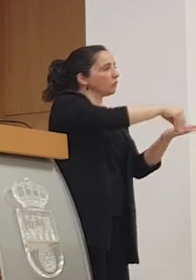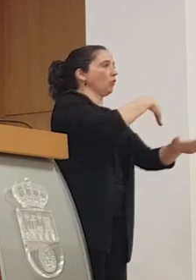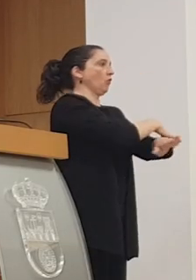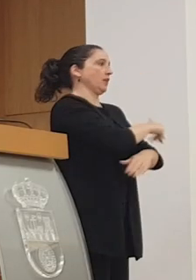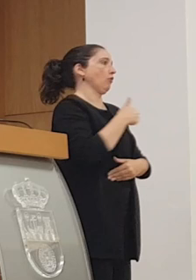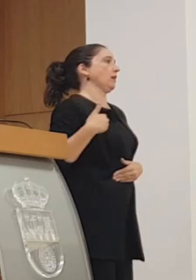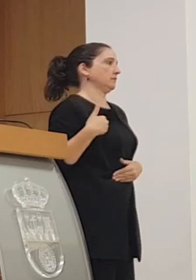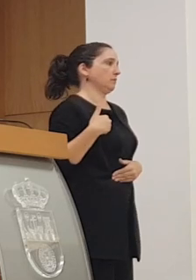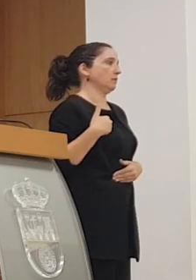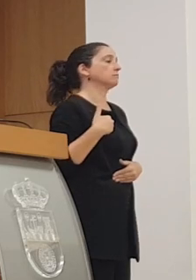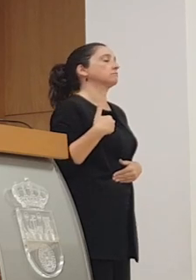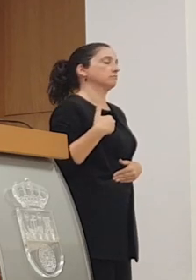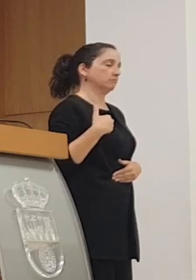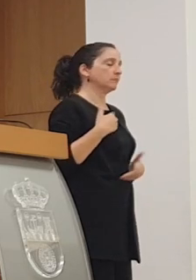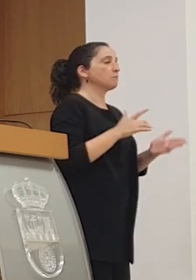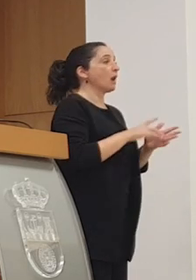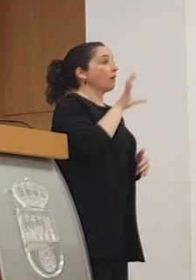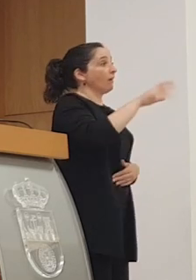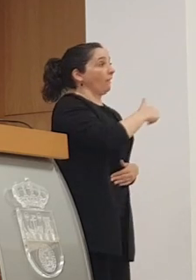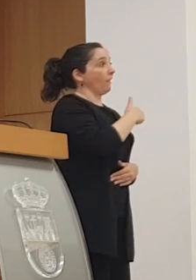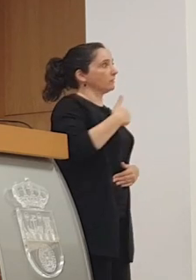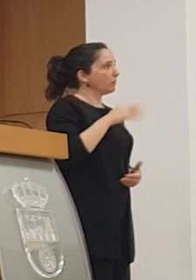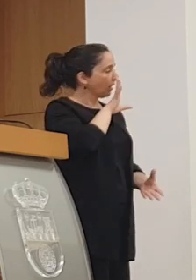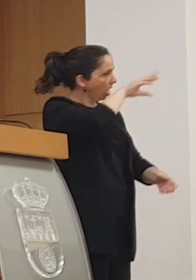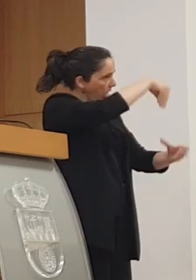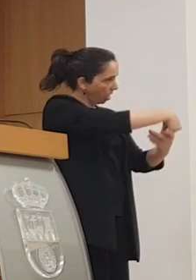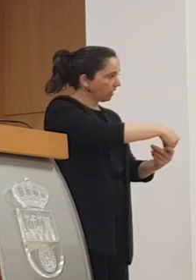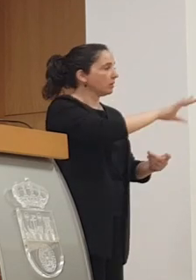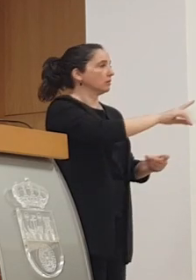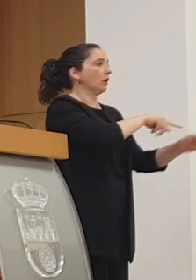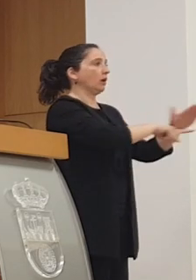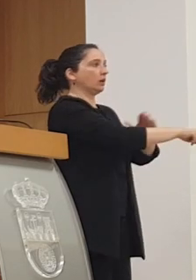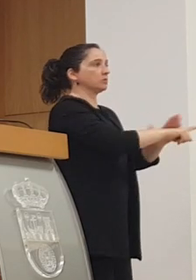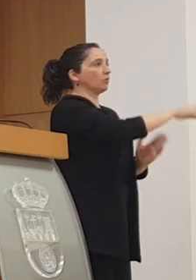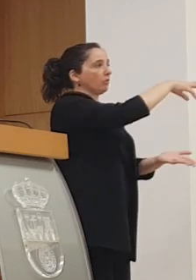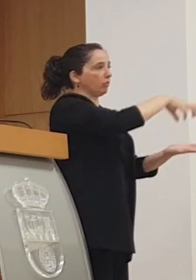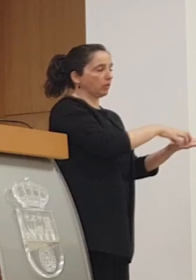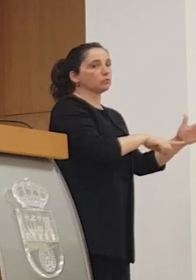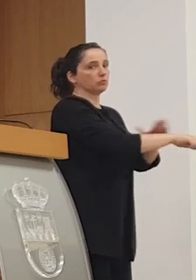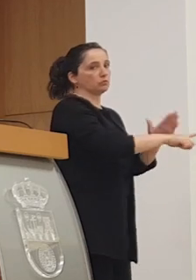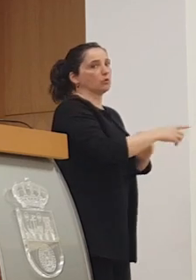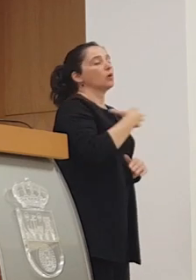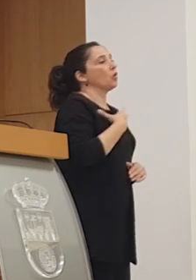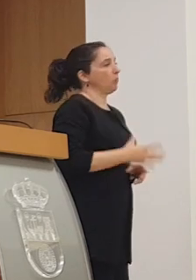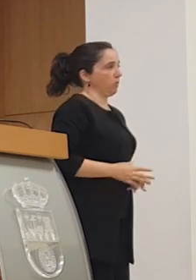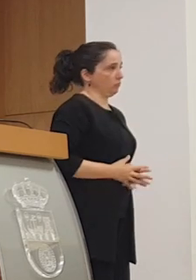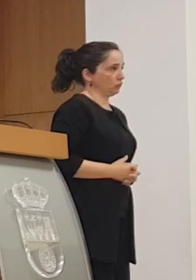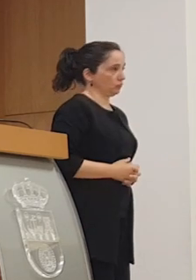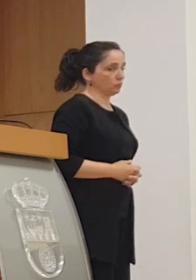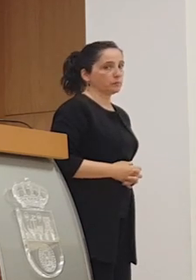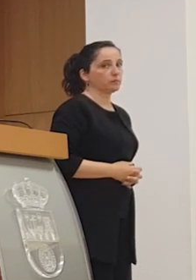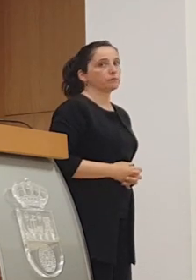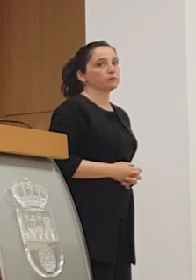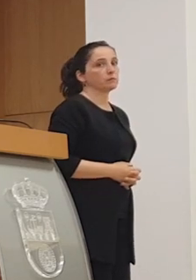y para permitir que la comunidad autónoma se involucre en la gestión del centro en la medida que sea posible y